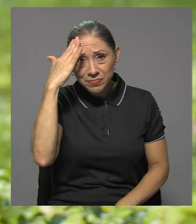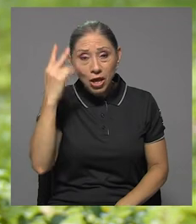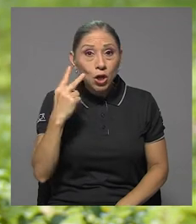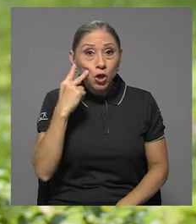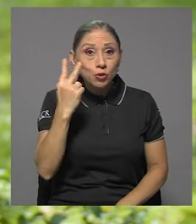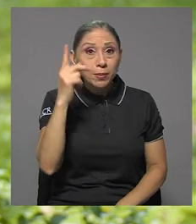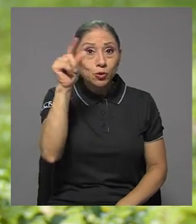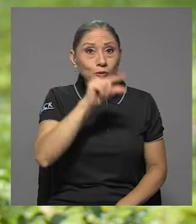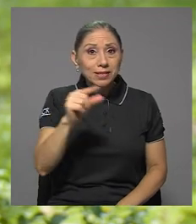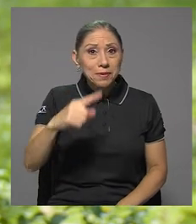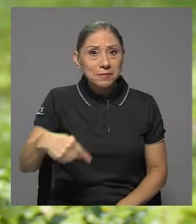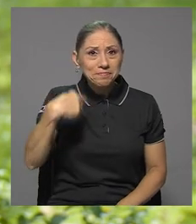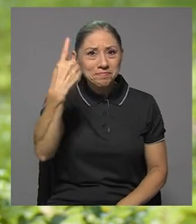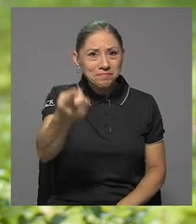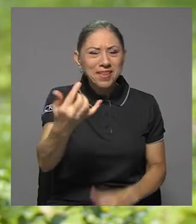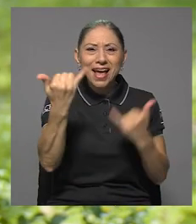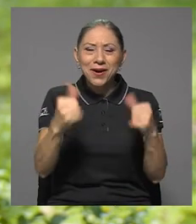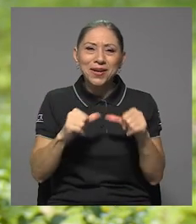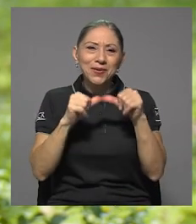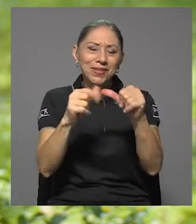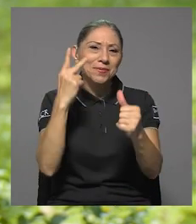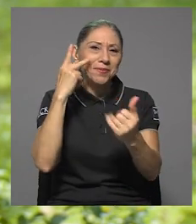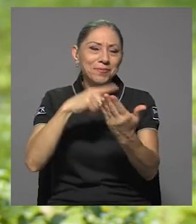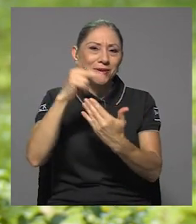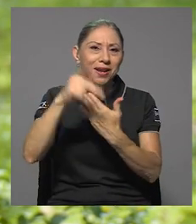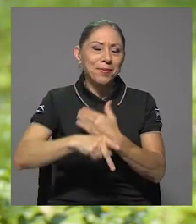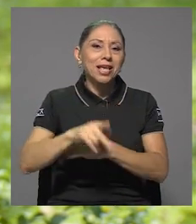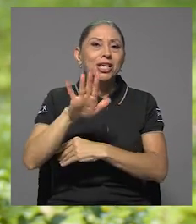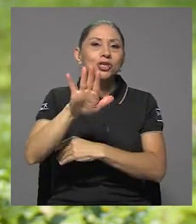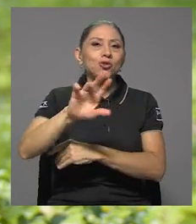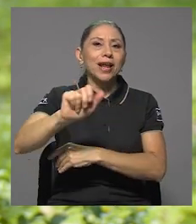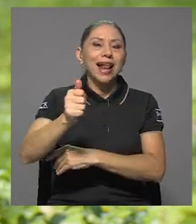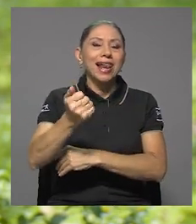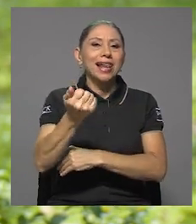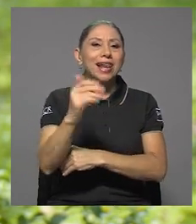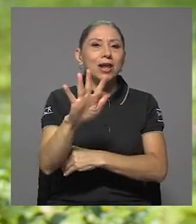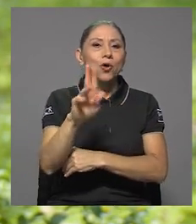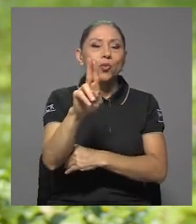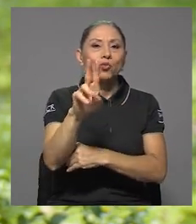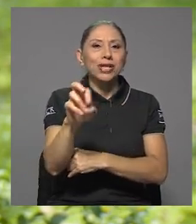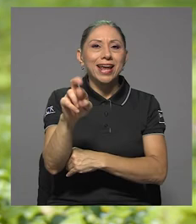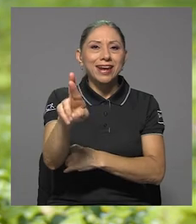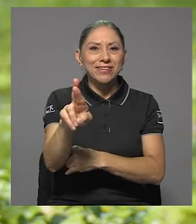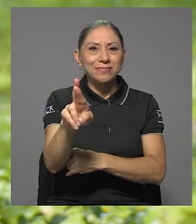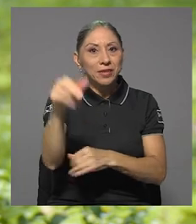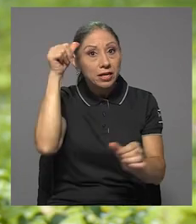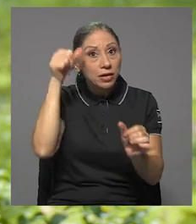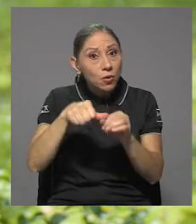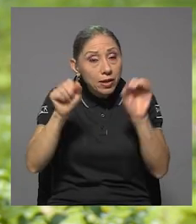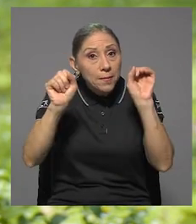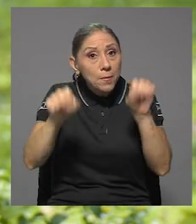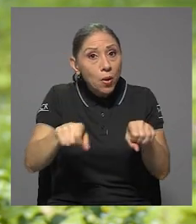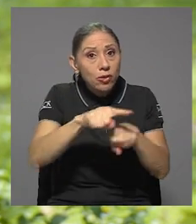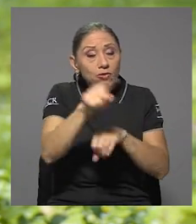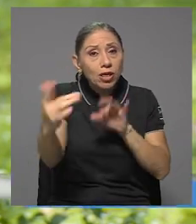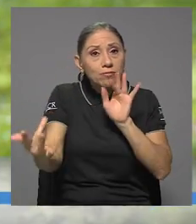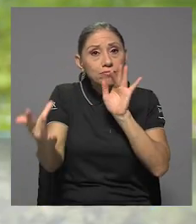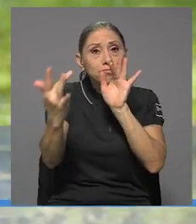Ya saben, nos vemos dentro de una semana y por ahora los dejo en compañía de la programación de su canal UCR. Recuerde, puede